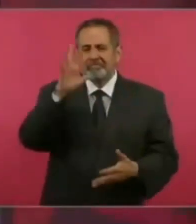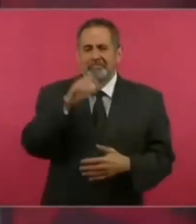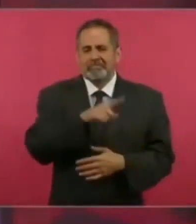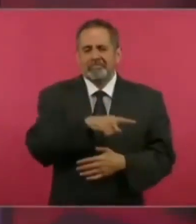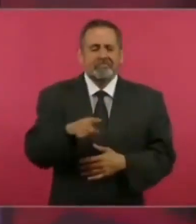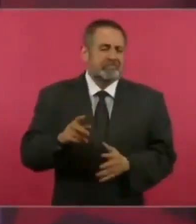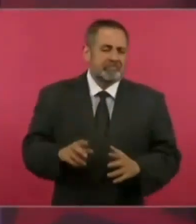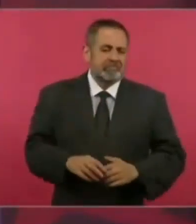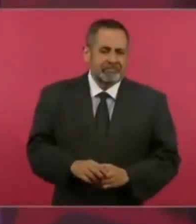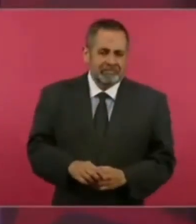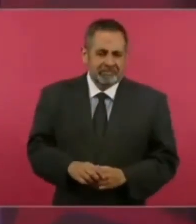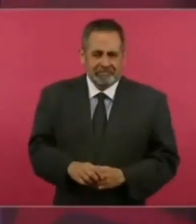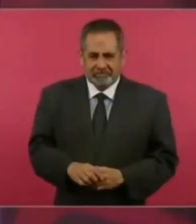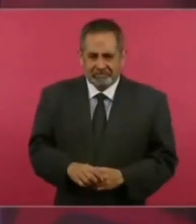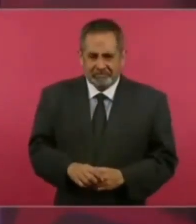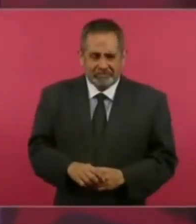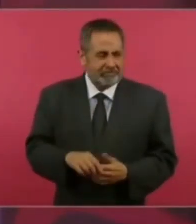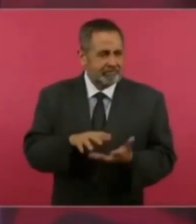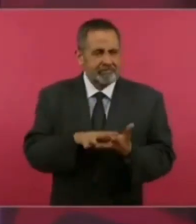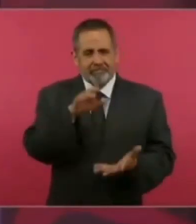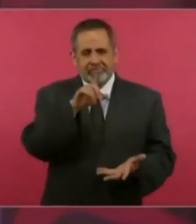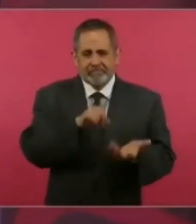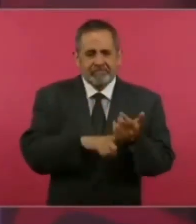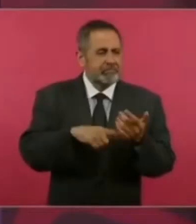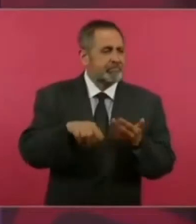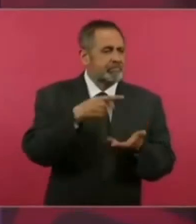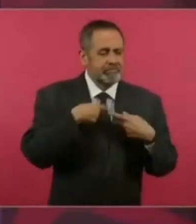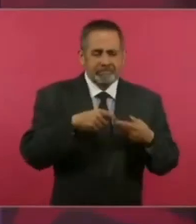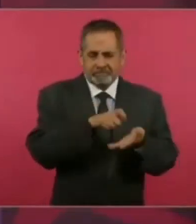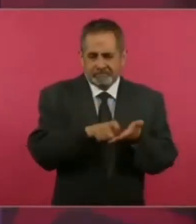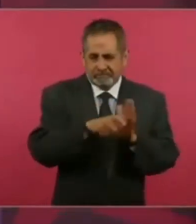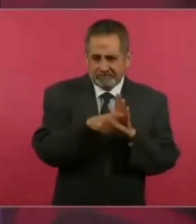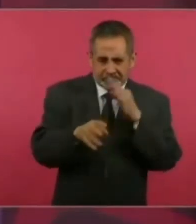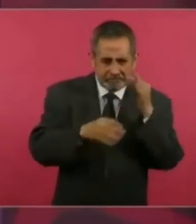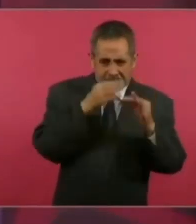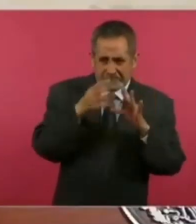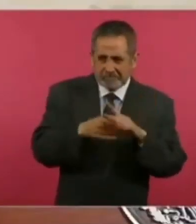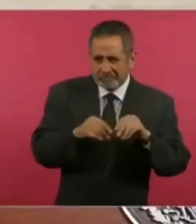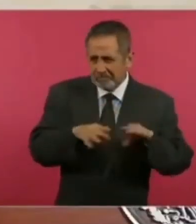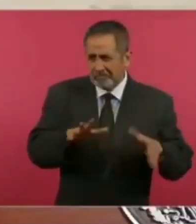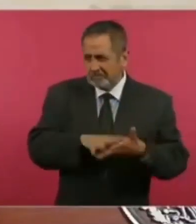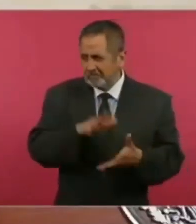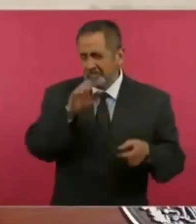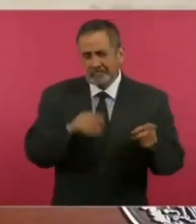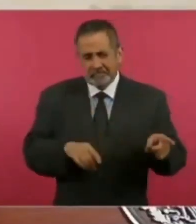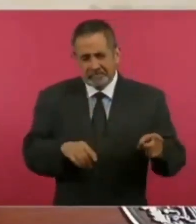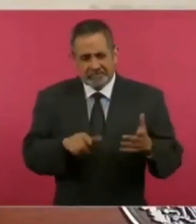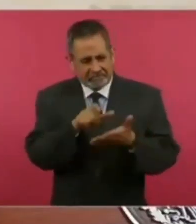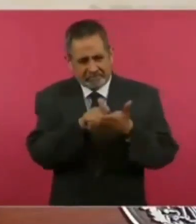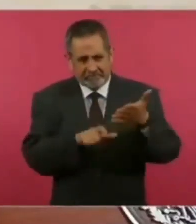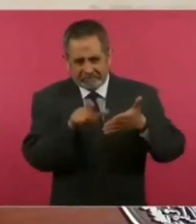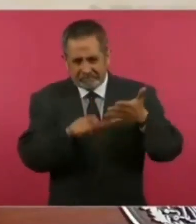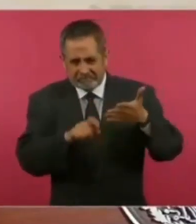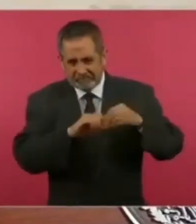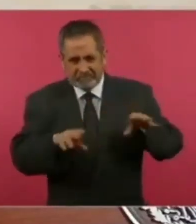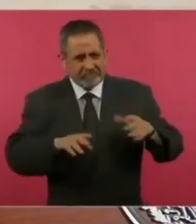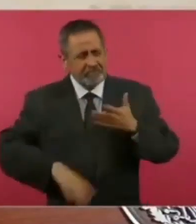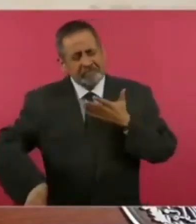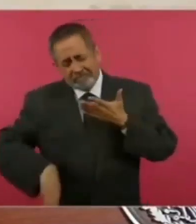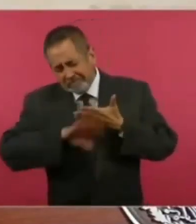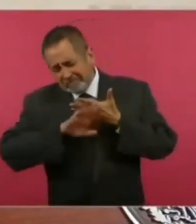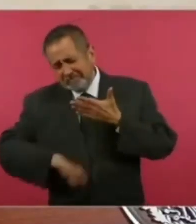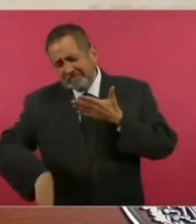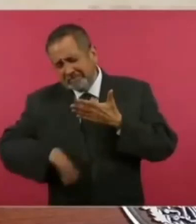de los escritores articulistas en contra,